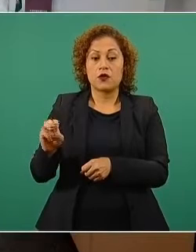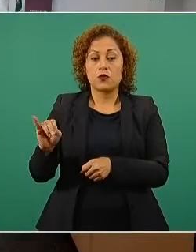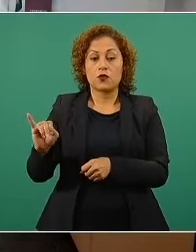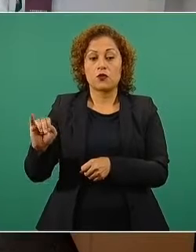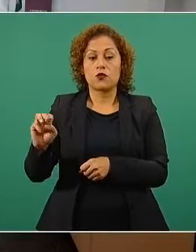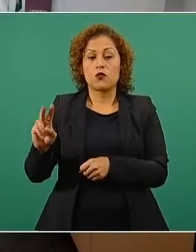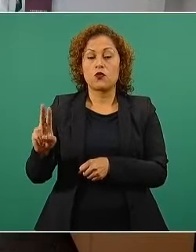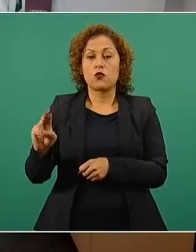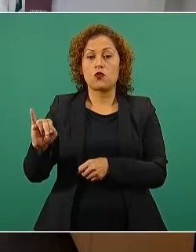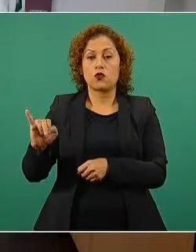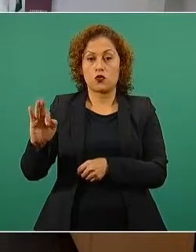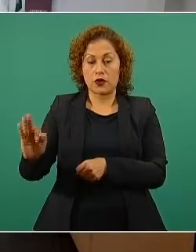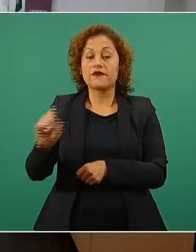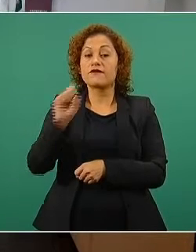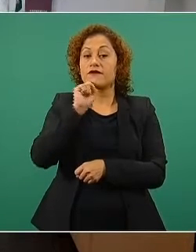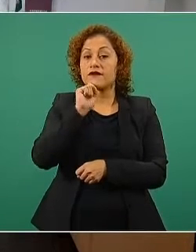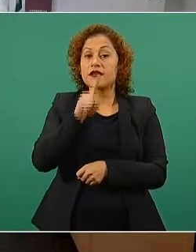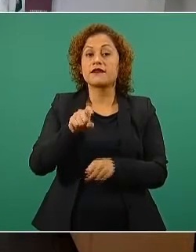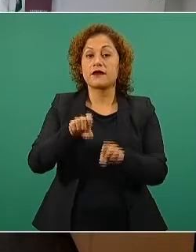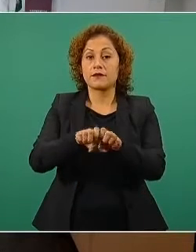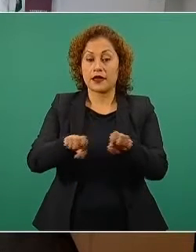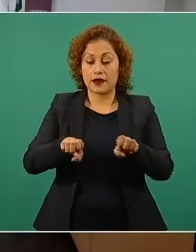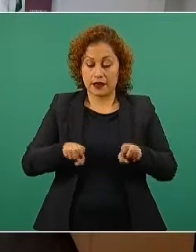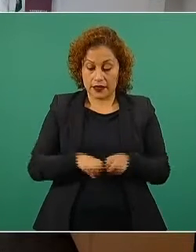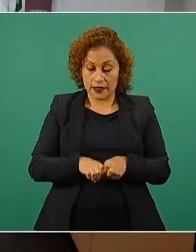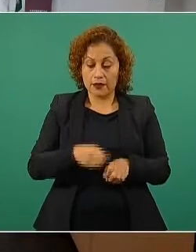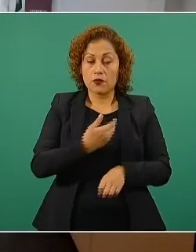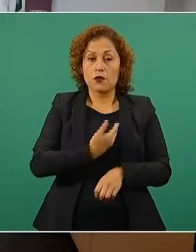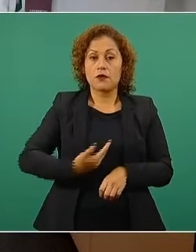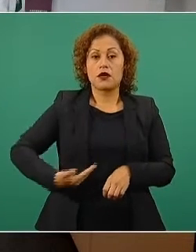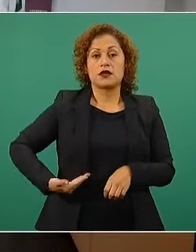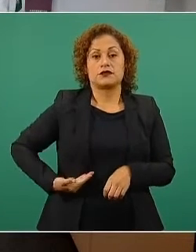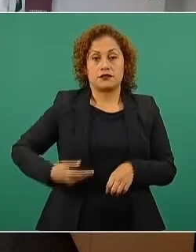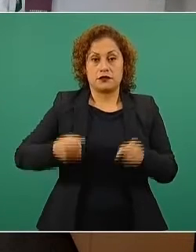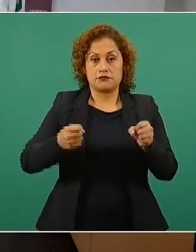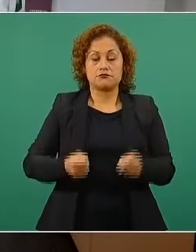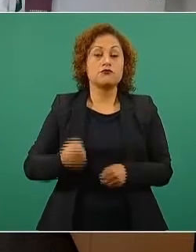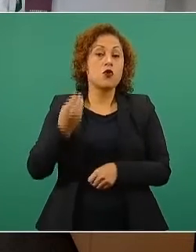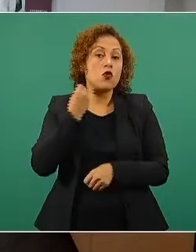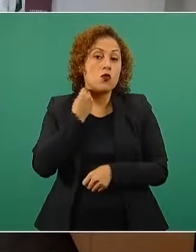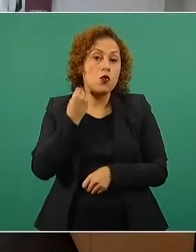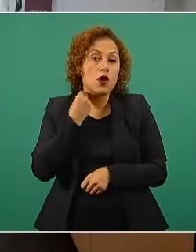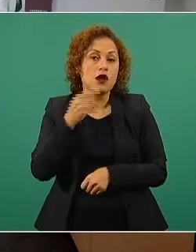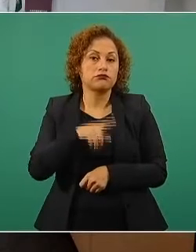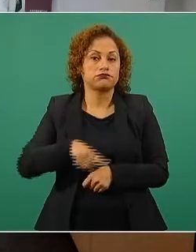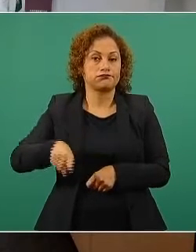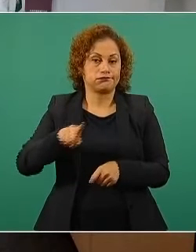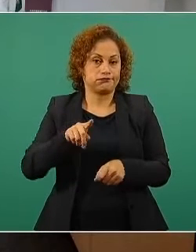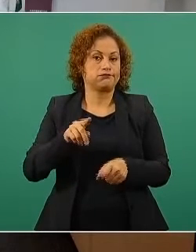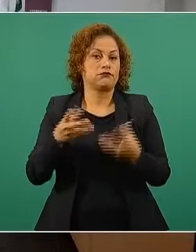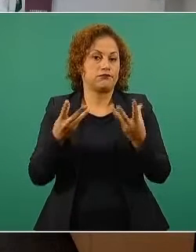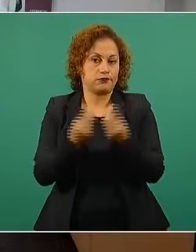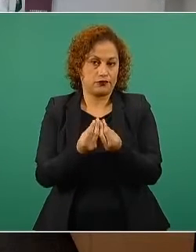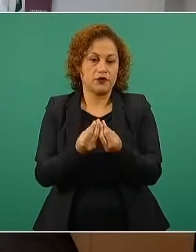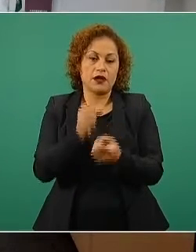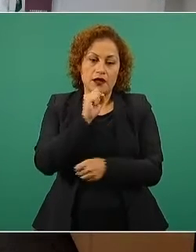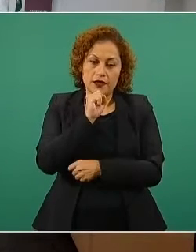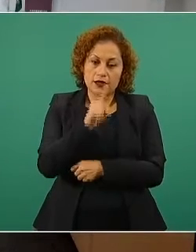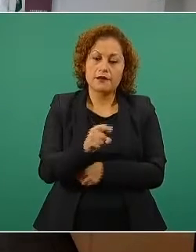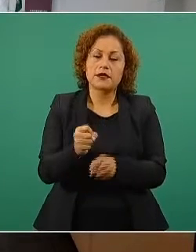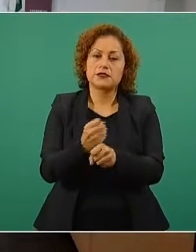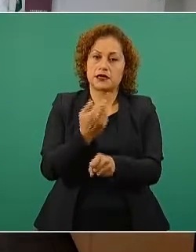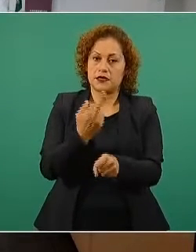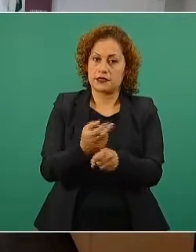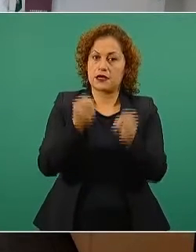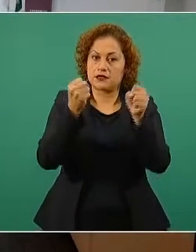Consejería Jurídica de la Presidencia. Y, por supuesto, la Secretaría de Seguridad y Protección